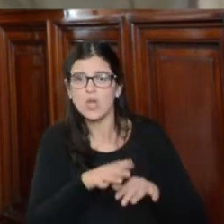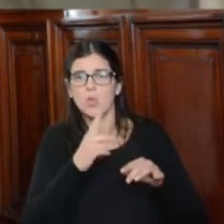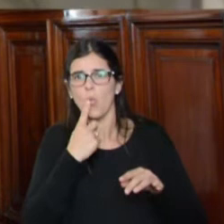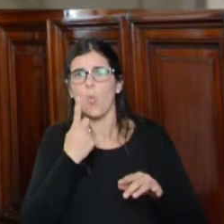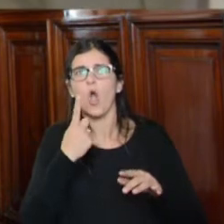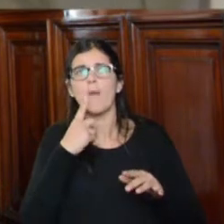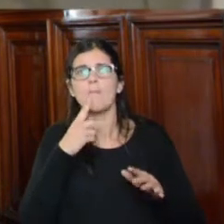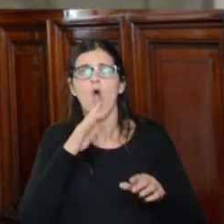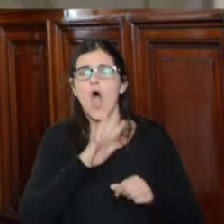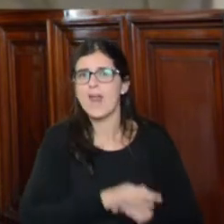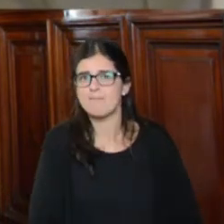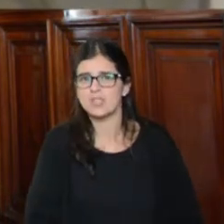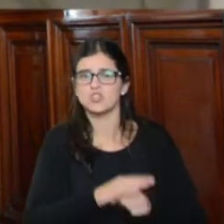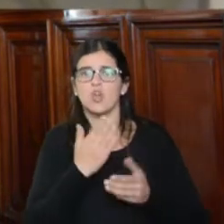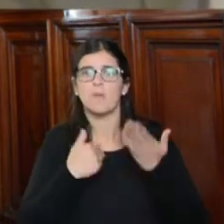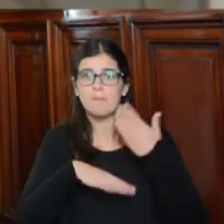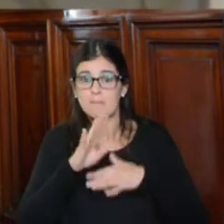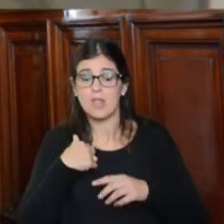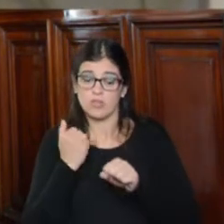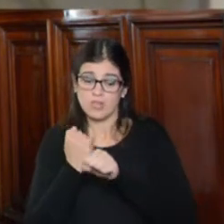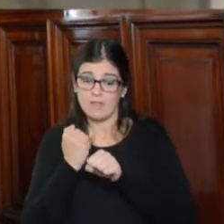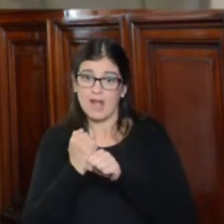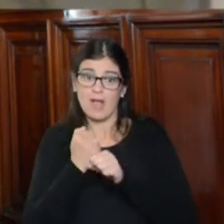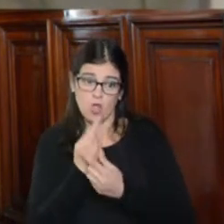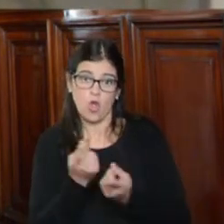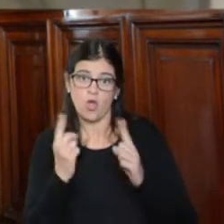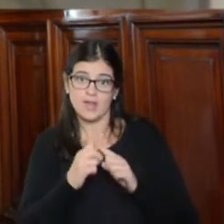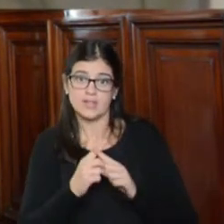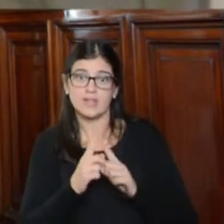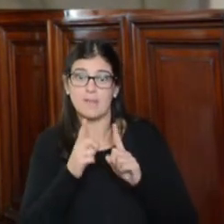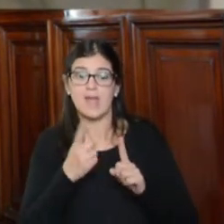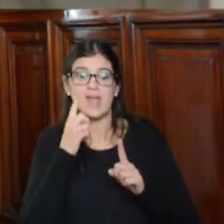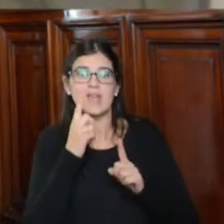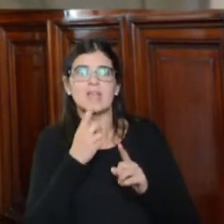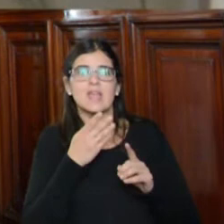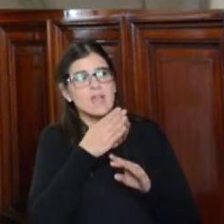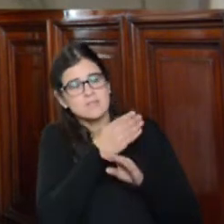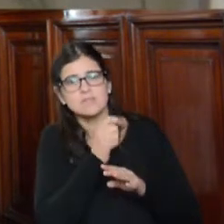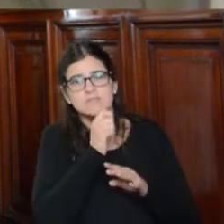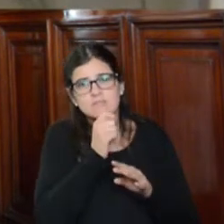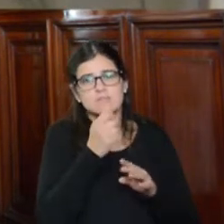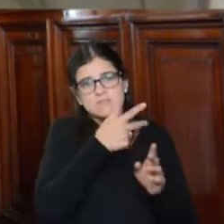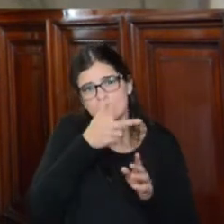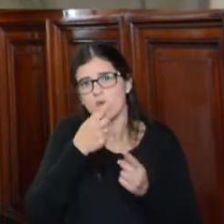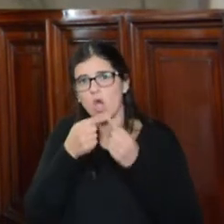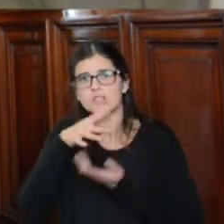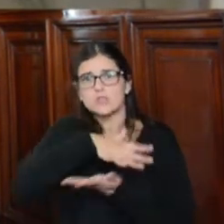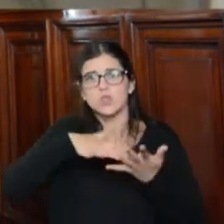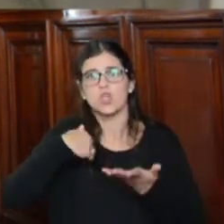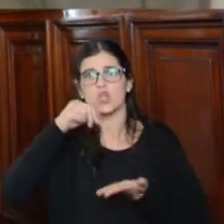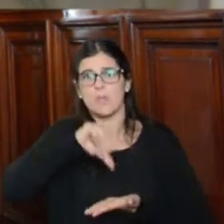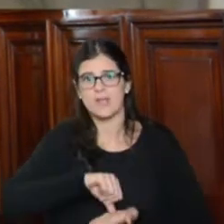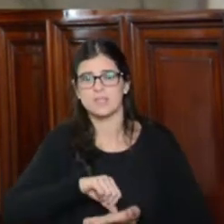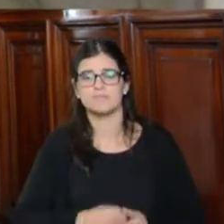fuerte represión, incluso sobre nuestros trabajadores que cubren los hechos que suceden en nuestro país.